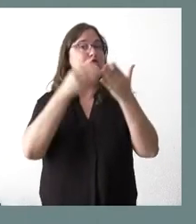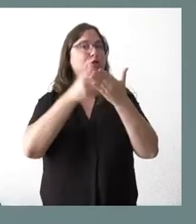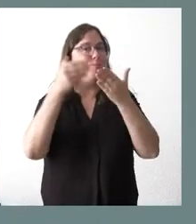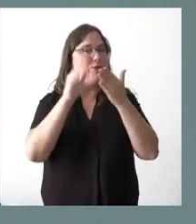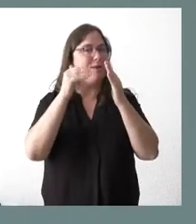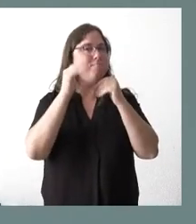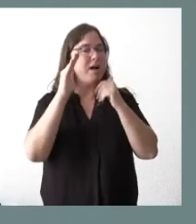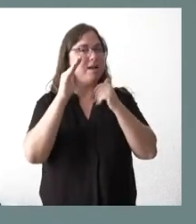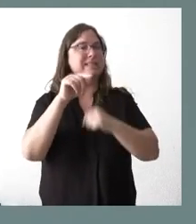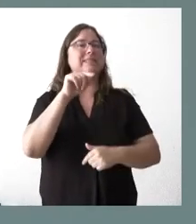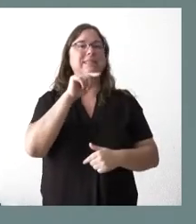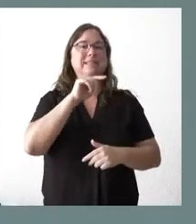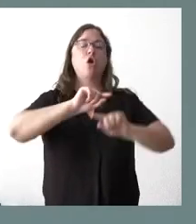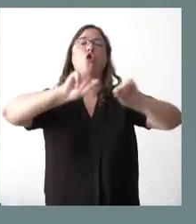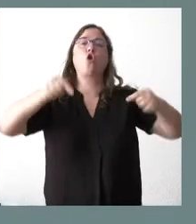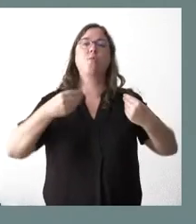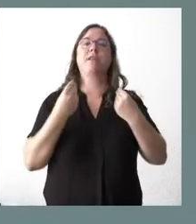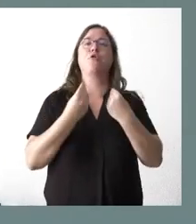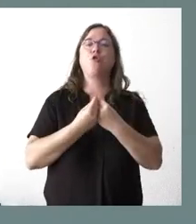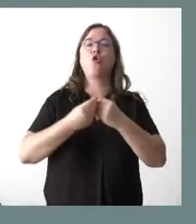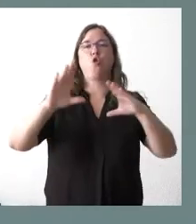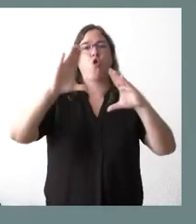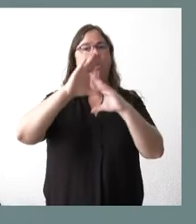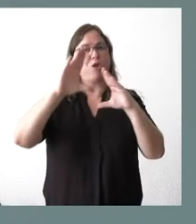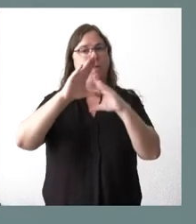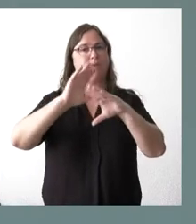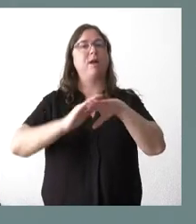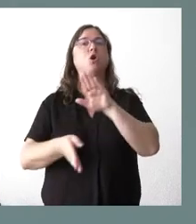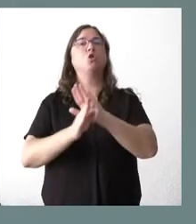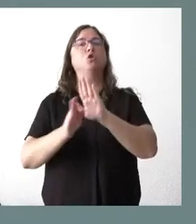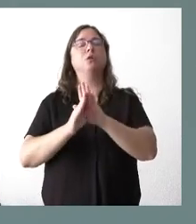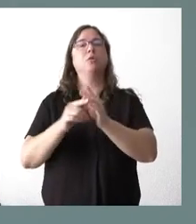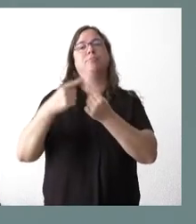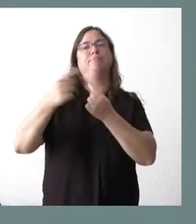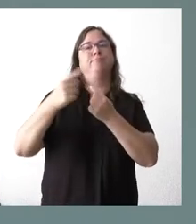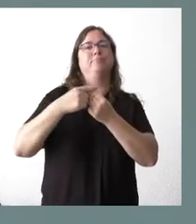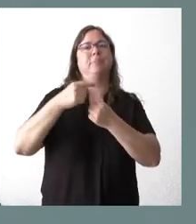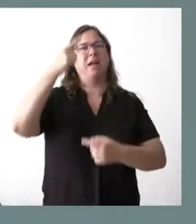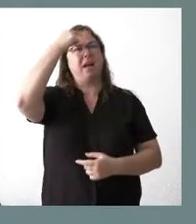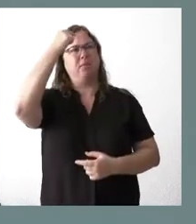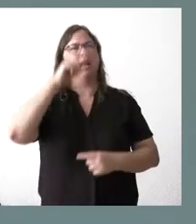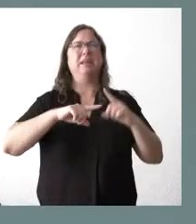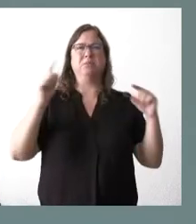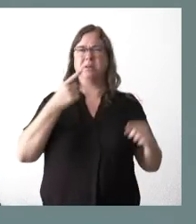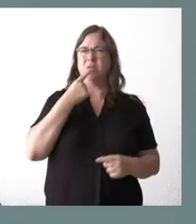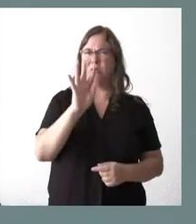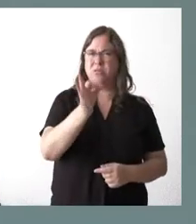es el que lleva el convenio con la Comunidad de Madrid para seguir manteniendo los servicios con Ávila y Segovia. Ahora que lo digo, es que creo que lo he dicho.